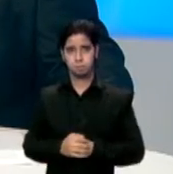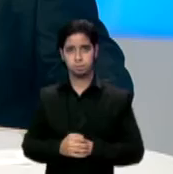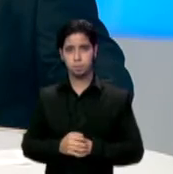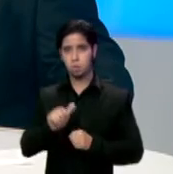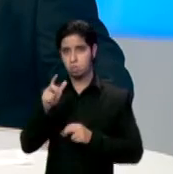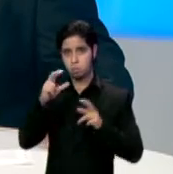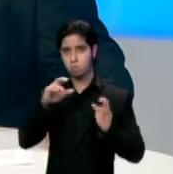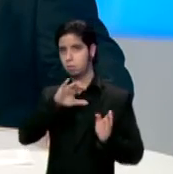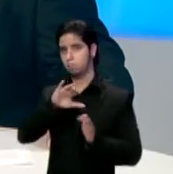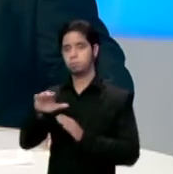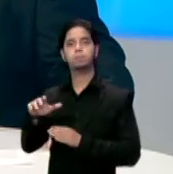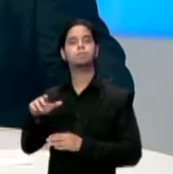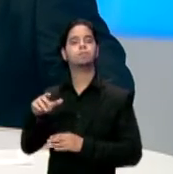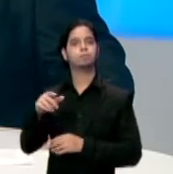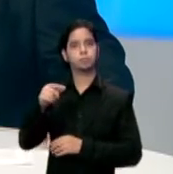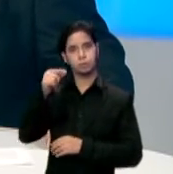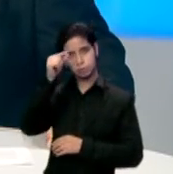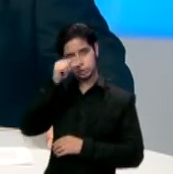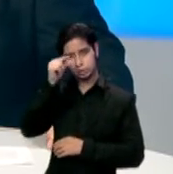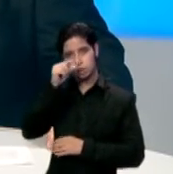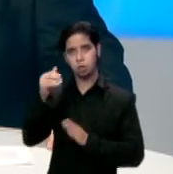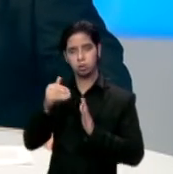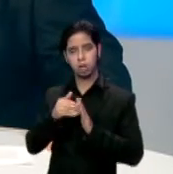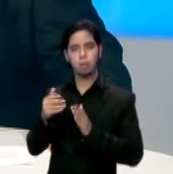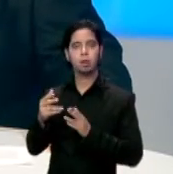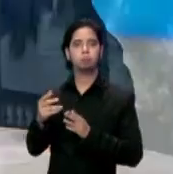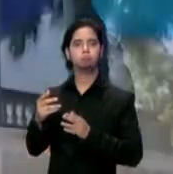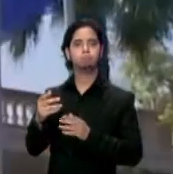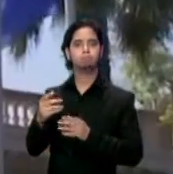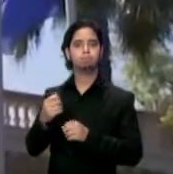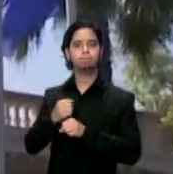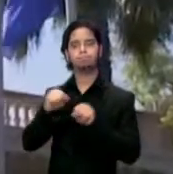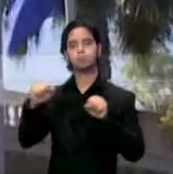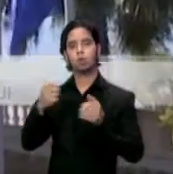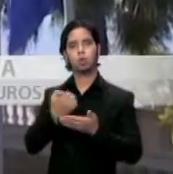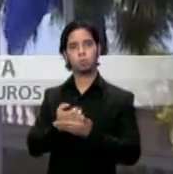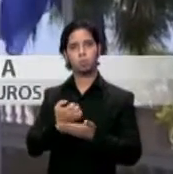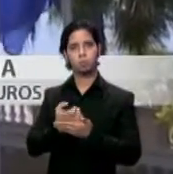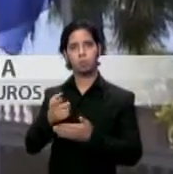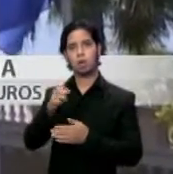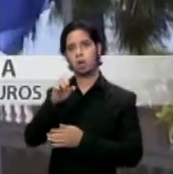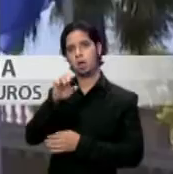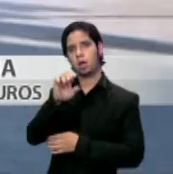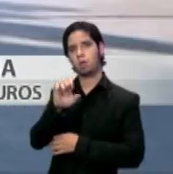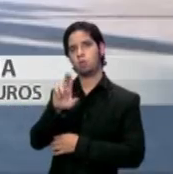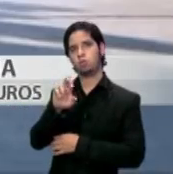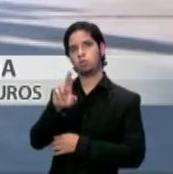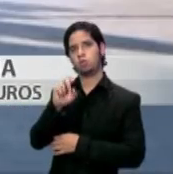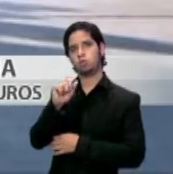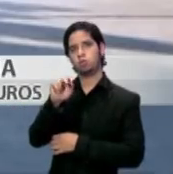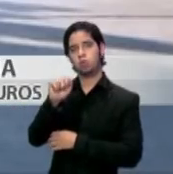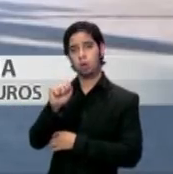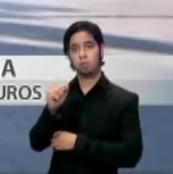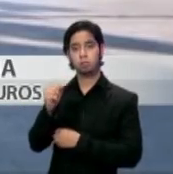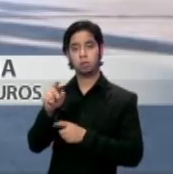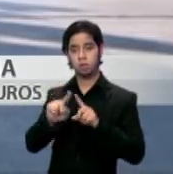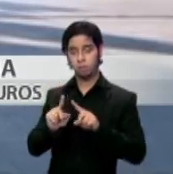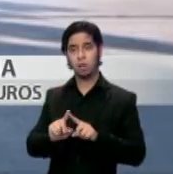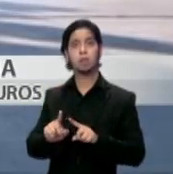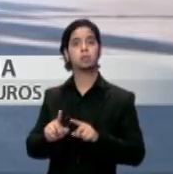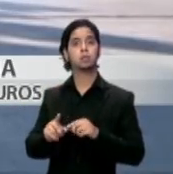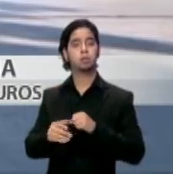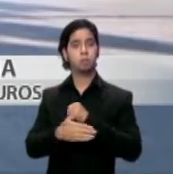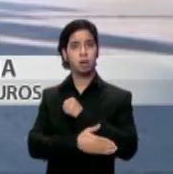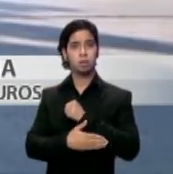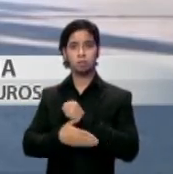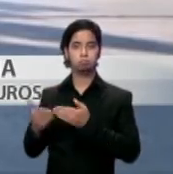nuevamente un rescate económico por parte de la Eurozona. Esto luego de que varios países llevaran ante sus parlamentos el acuerdo